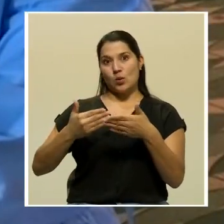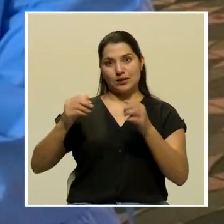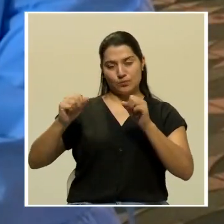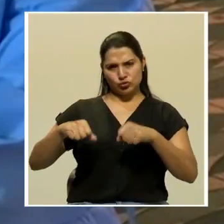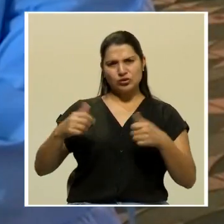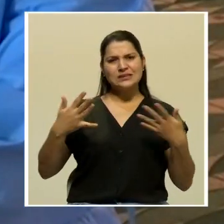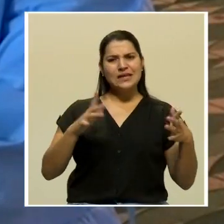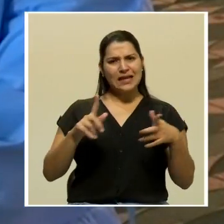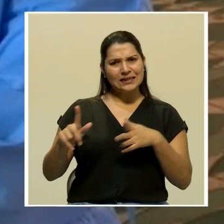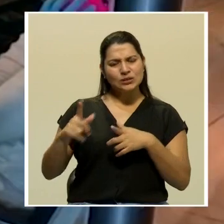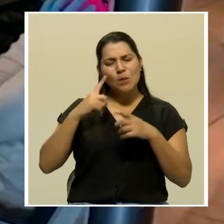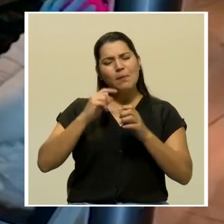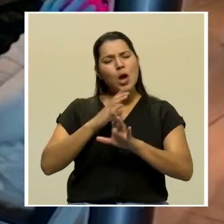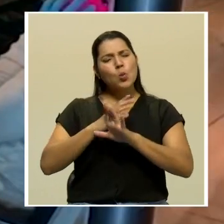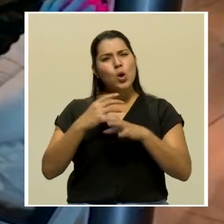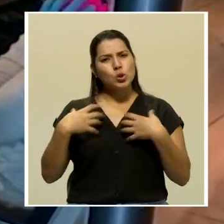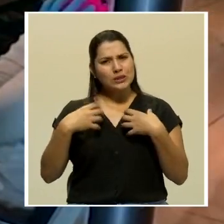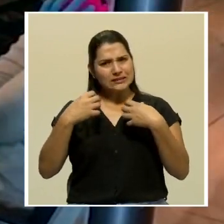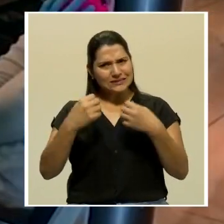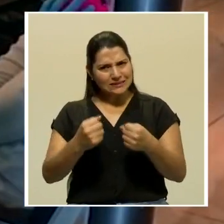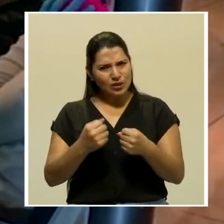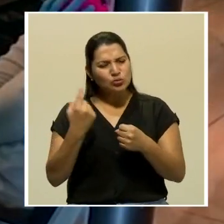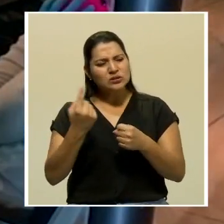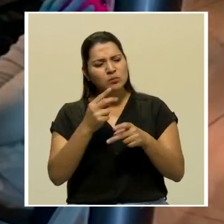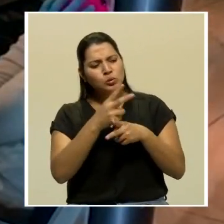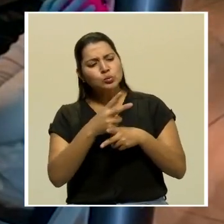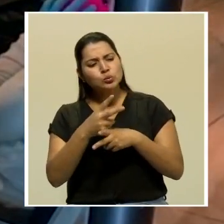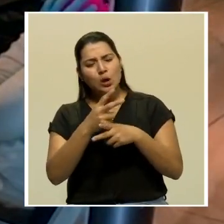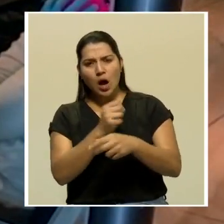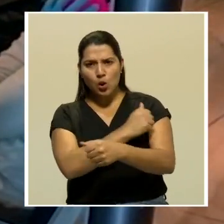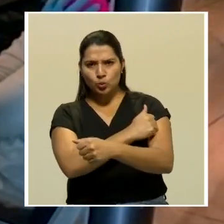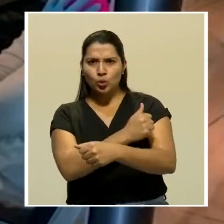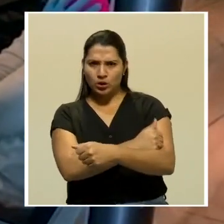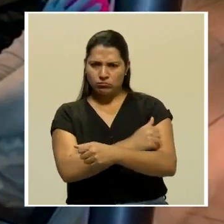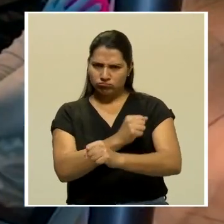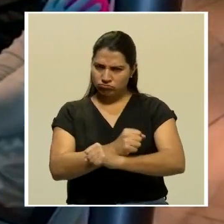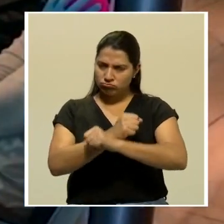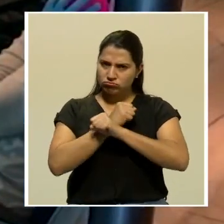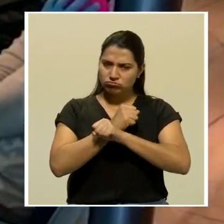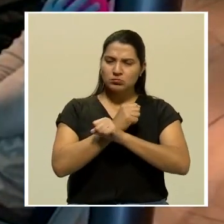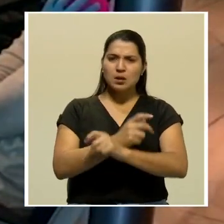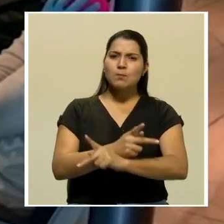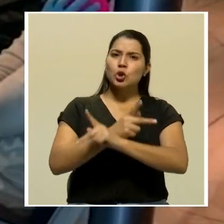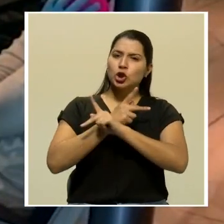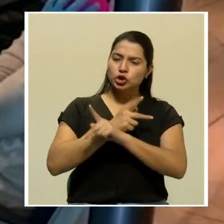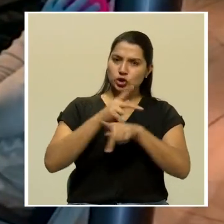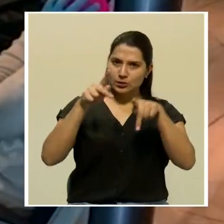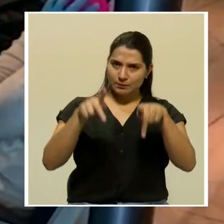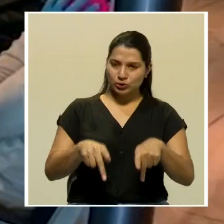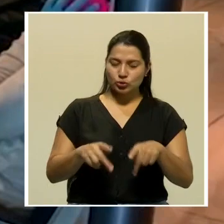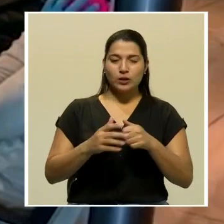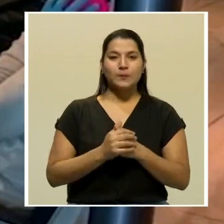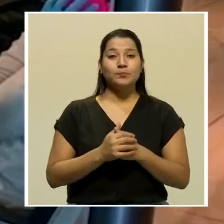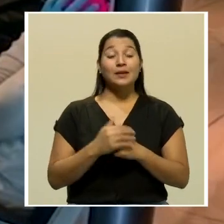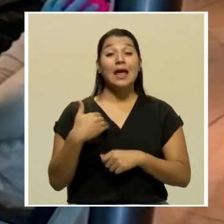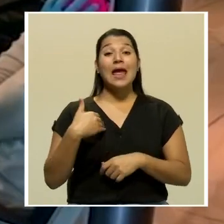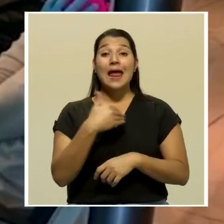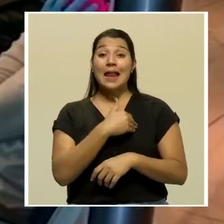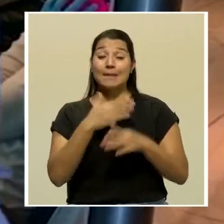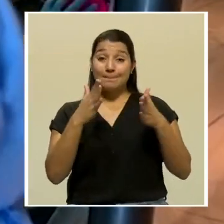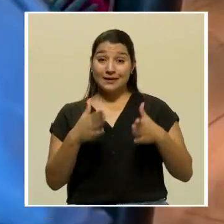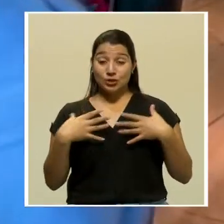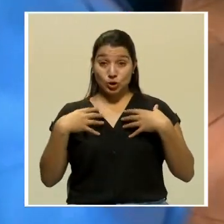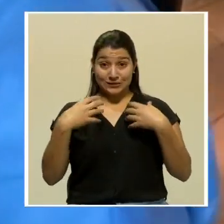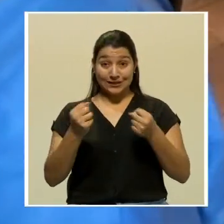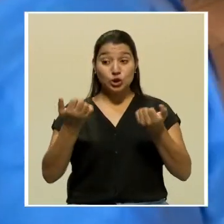para aplicar protocolos sanitarios bajo la supervisión de las autoridades que garantizan la seguridad y protección de los pasajeros. El ministro de Salud indicó